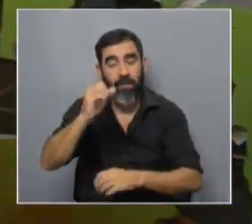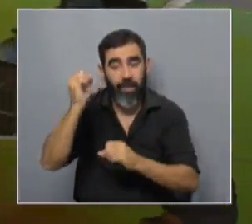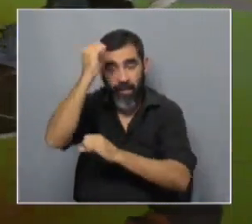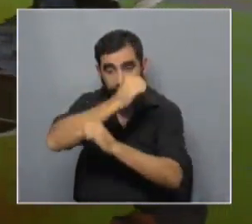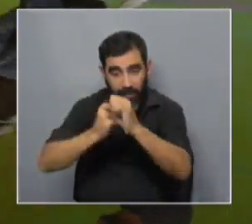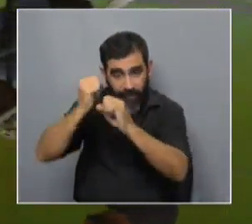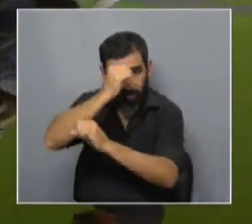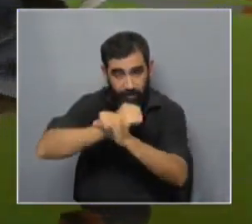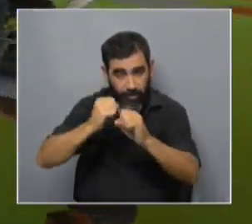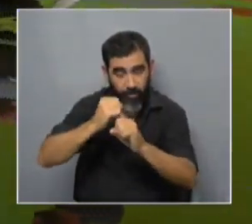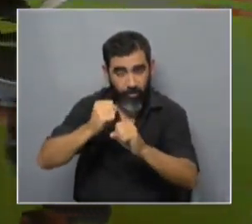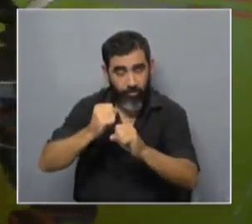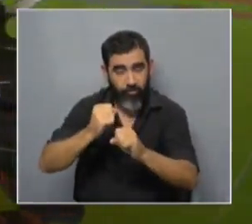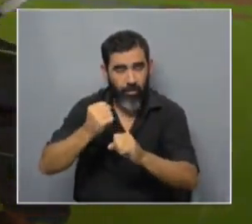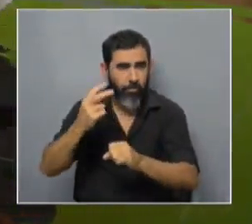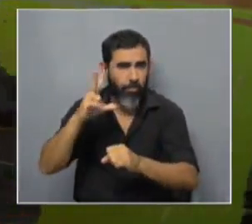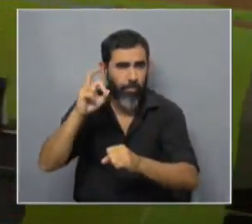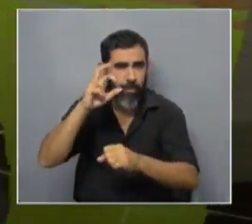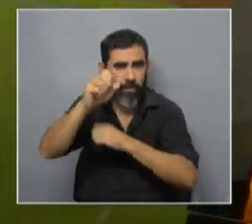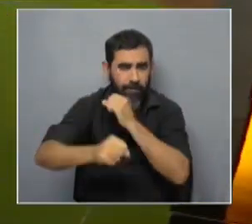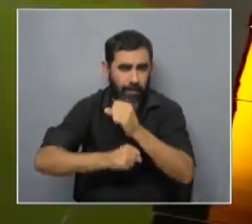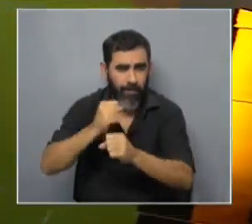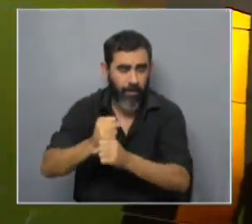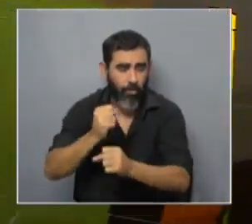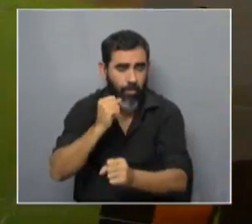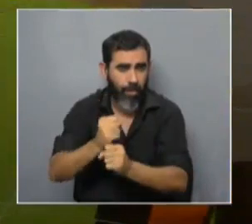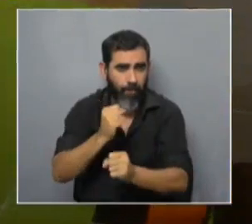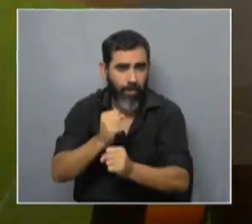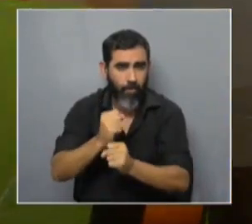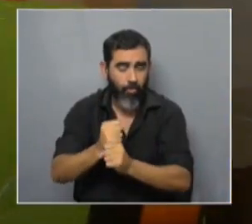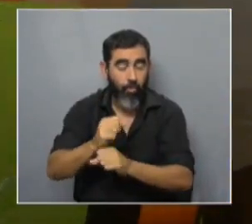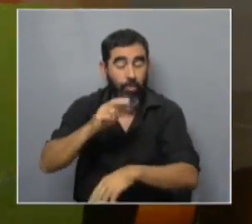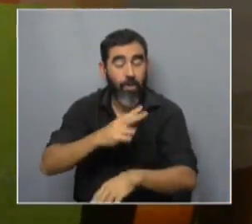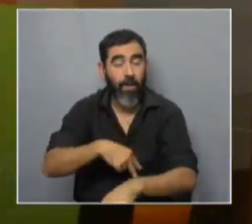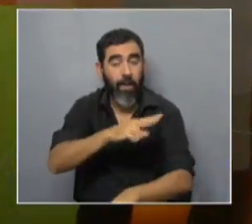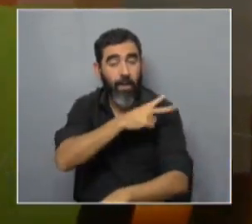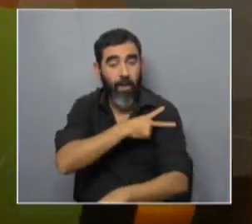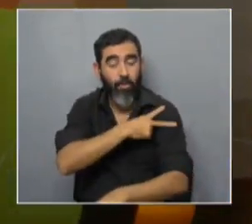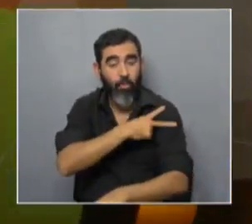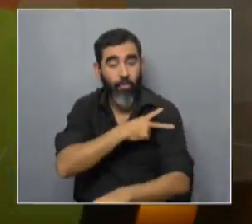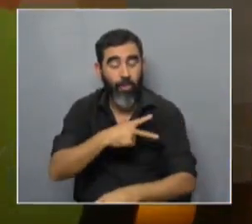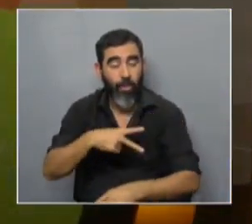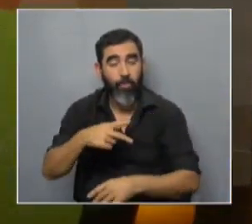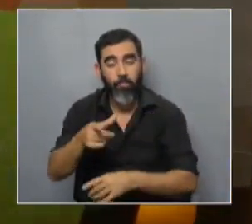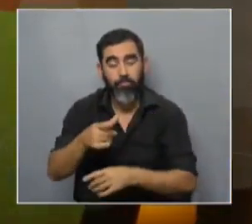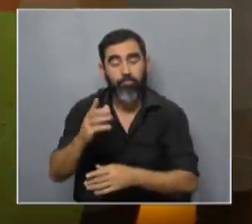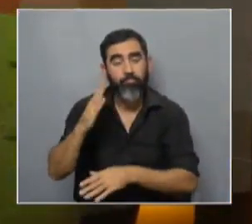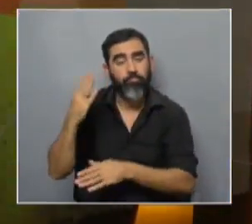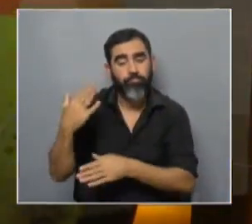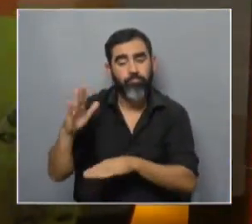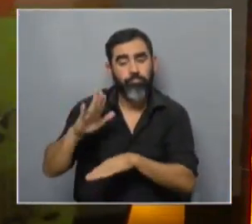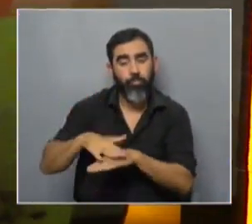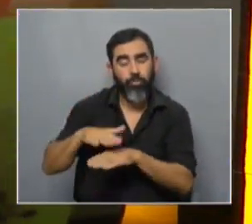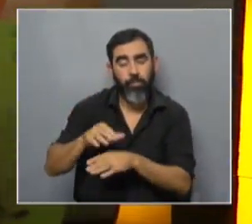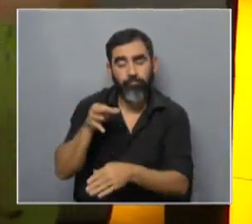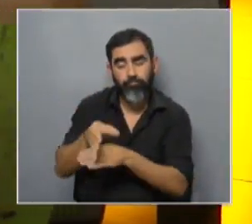Gansábal que durante más de 30 años trabajó en el Iña como encargado de la unidad de bovinos pero se puso al hombro el entrenamiento